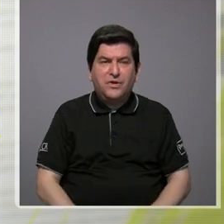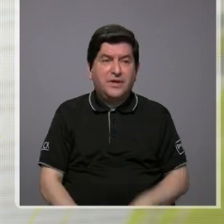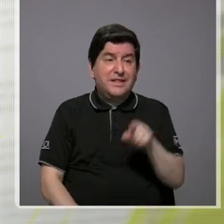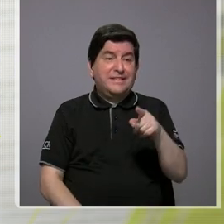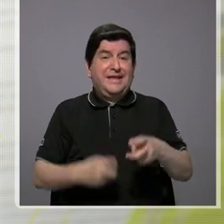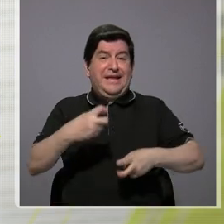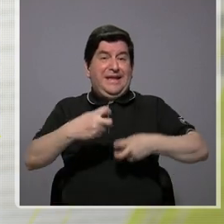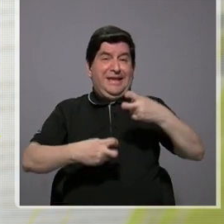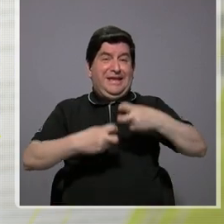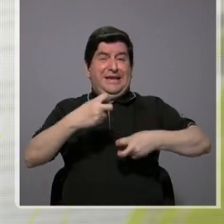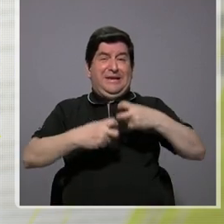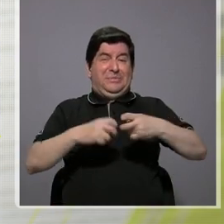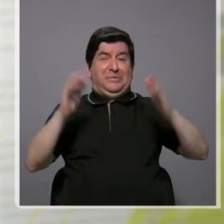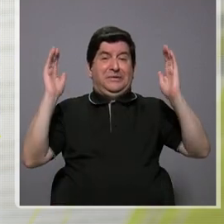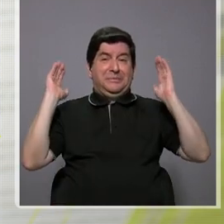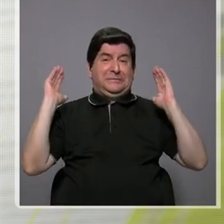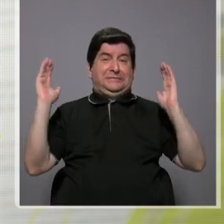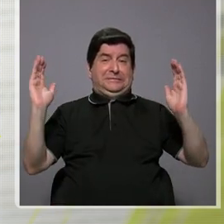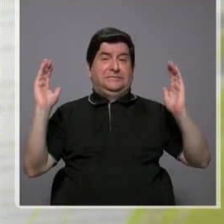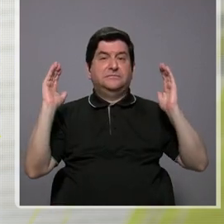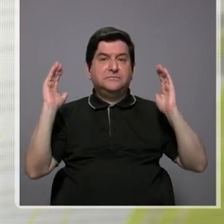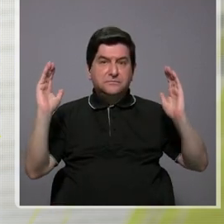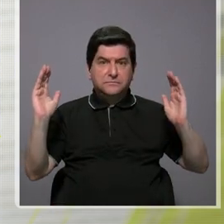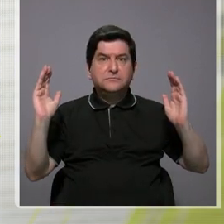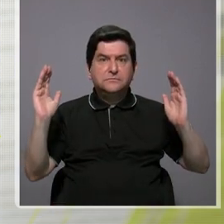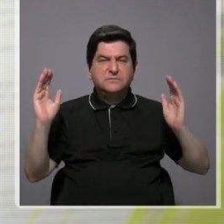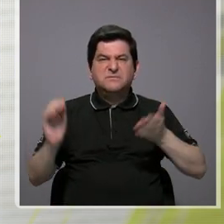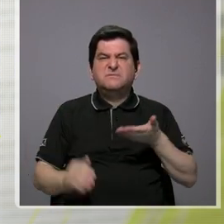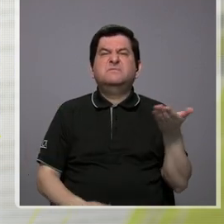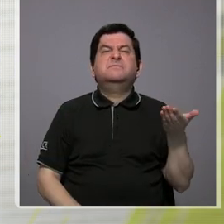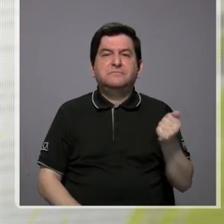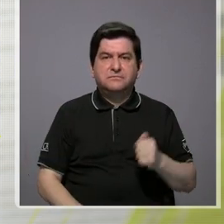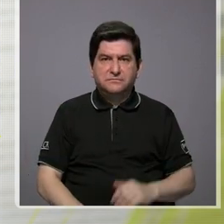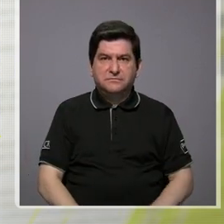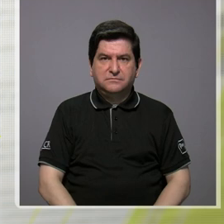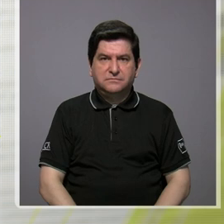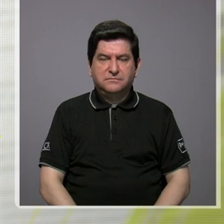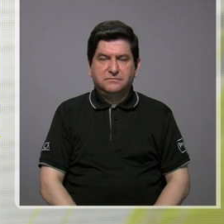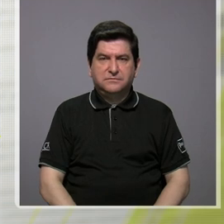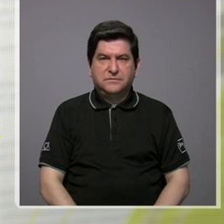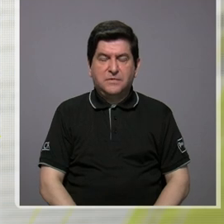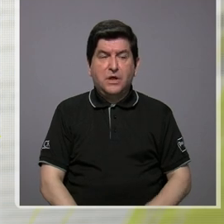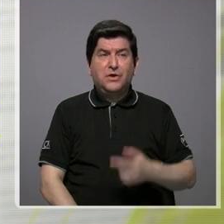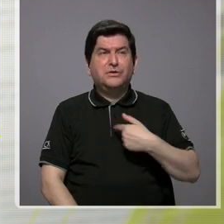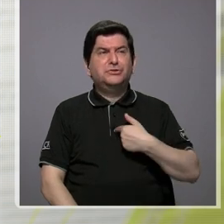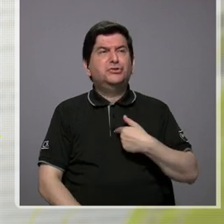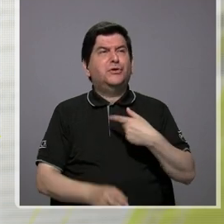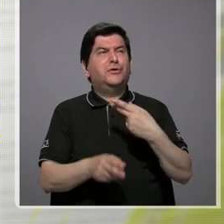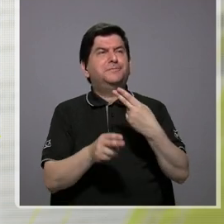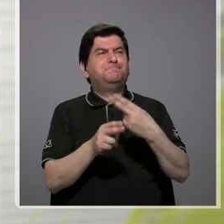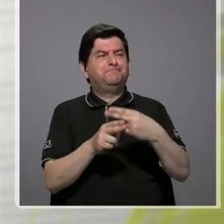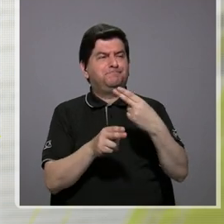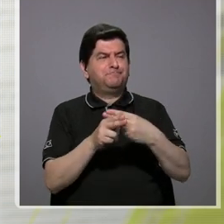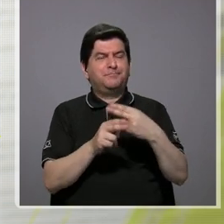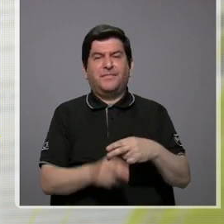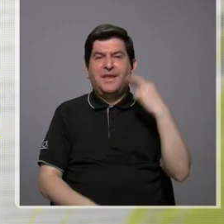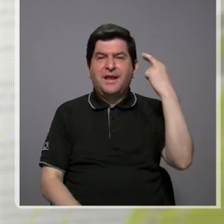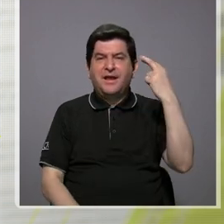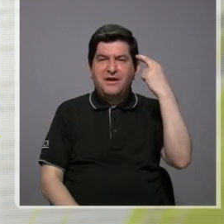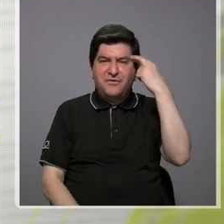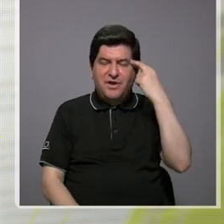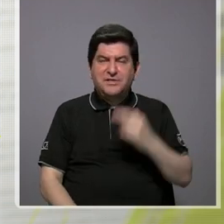problemática tan grande, ¿verdad? Es que tenemos lo que yo llamaría causas